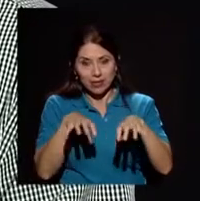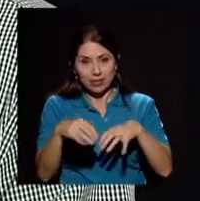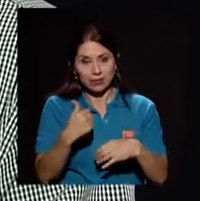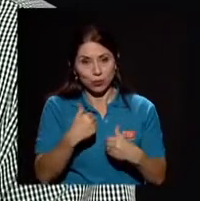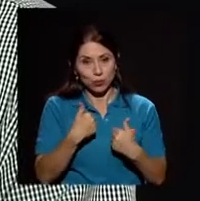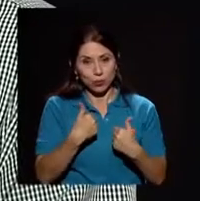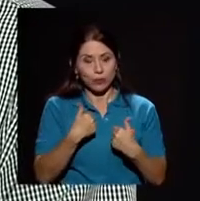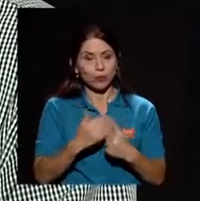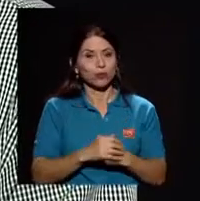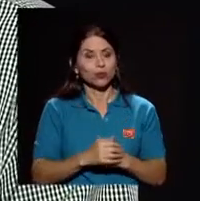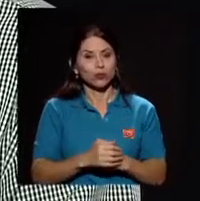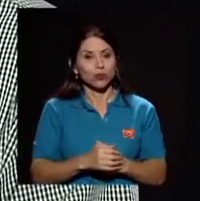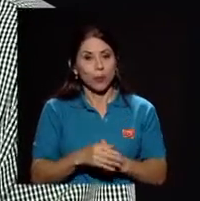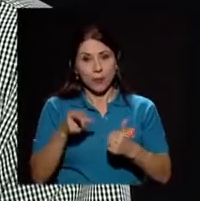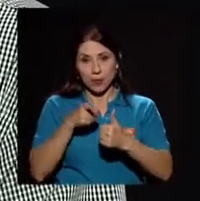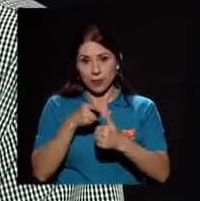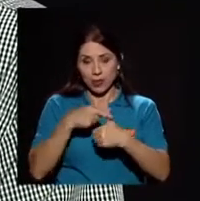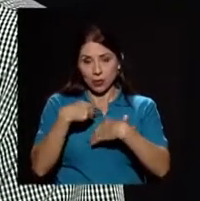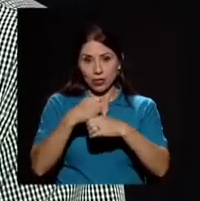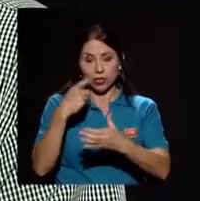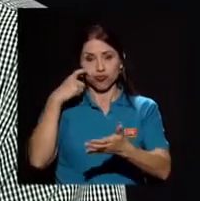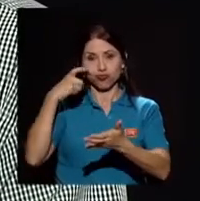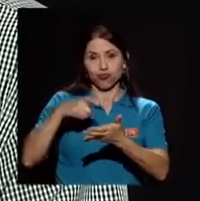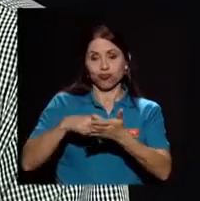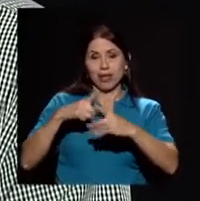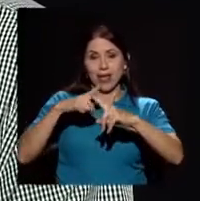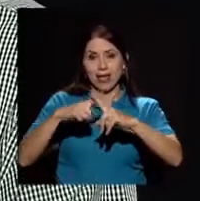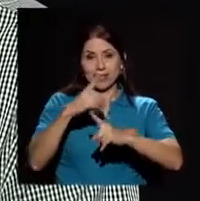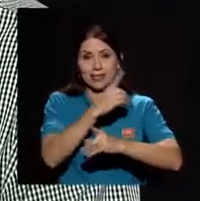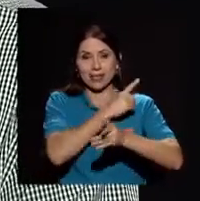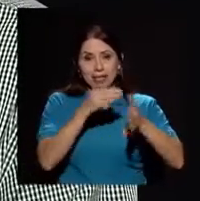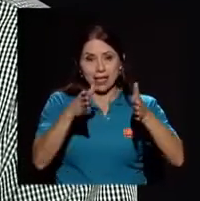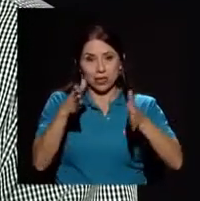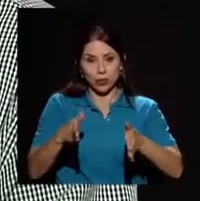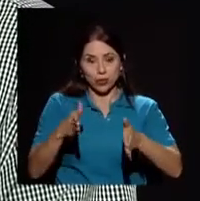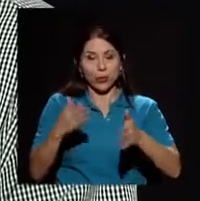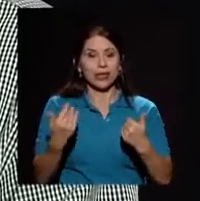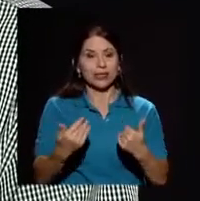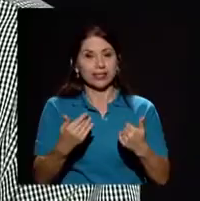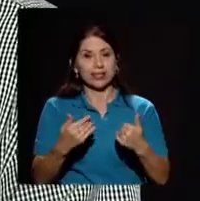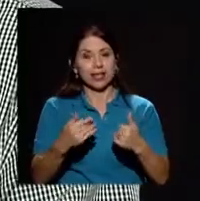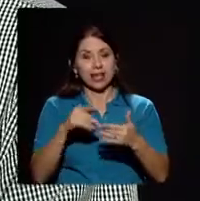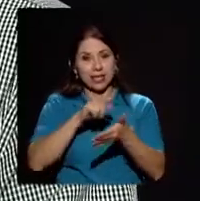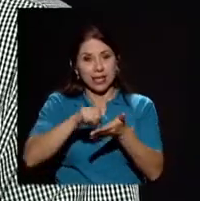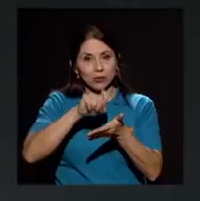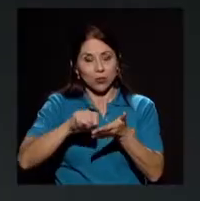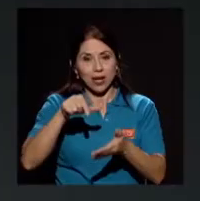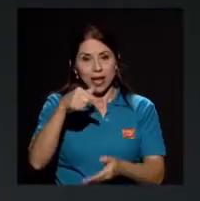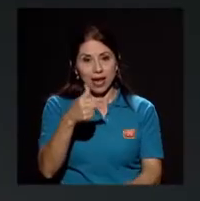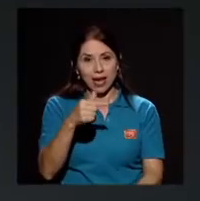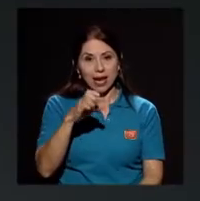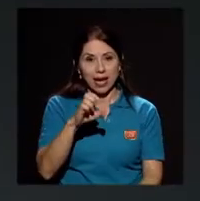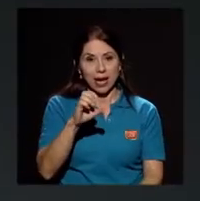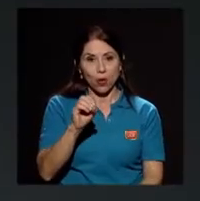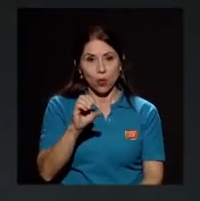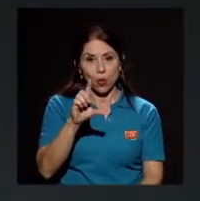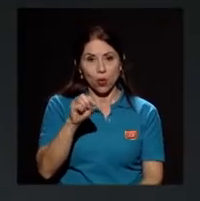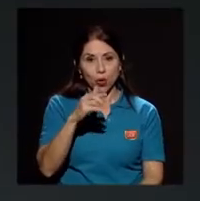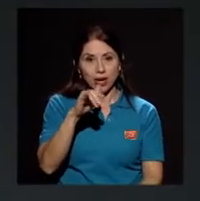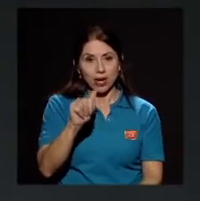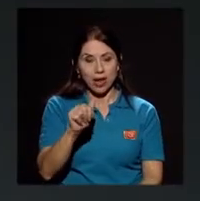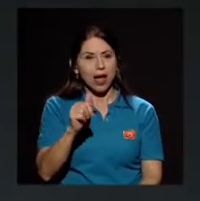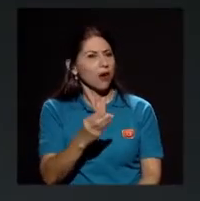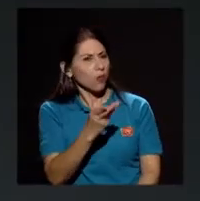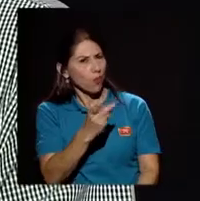se le hizo un homenaje a los ex directores y ex directora de la Escuela de Geología. ¿Cuántos ha habido? Y no sabía que había una